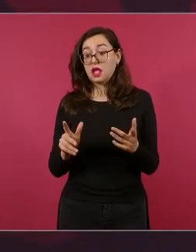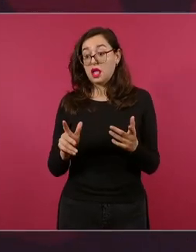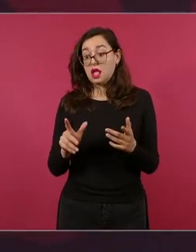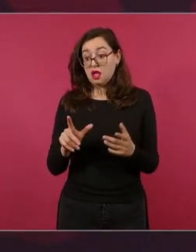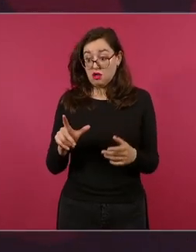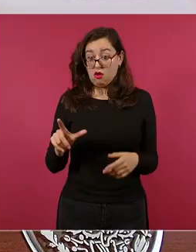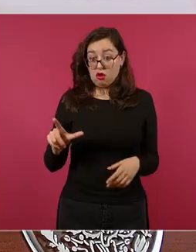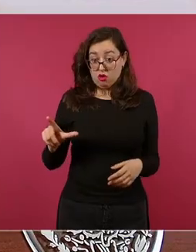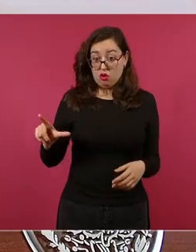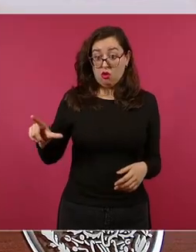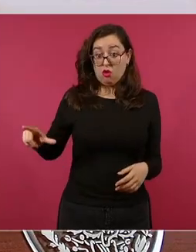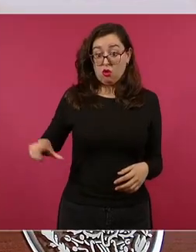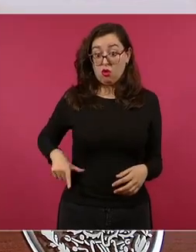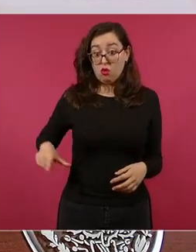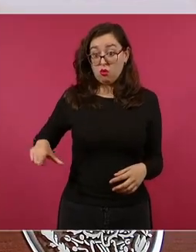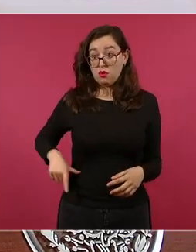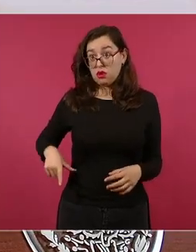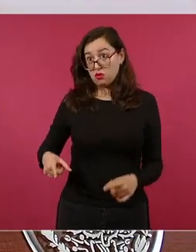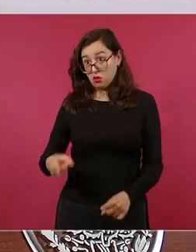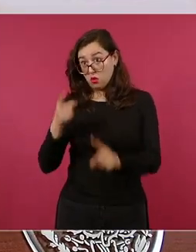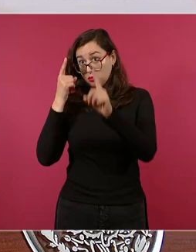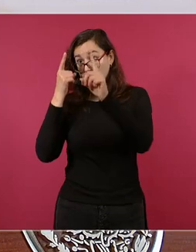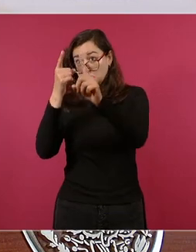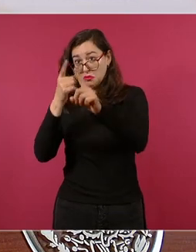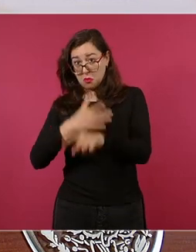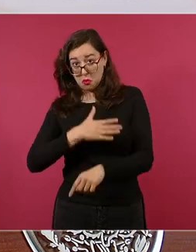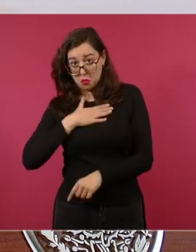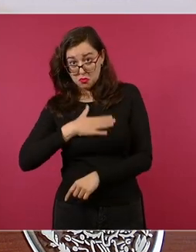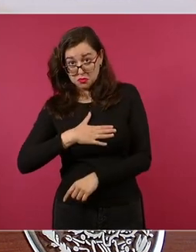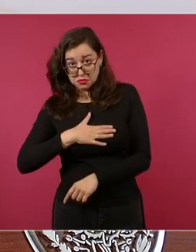no es más que una banda de malhechores